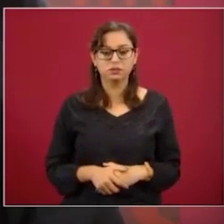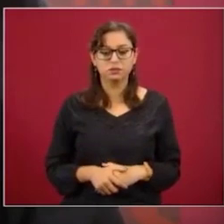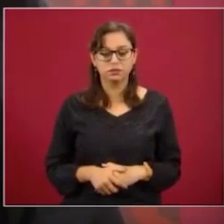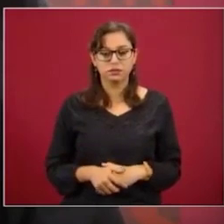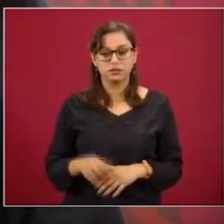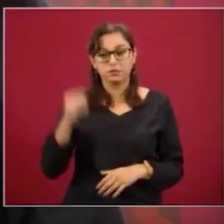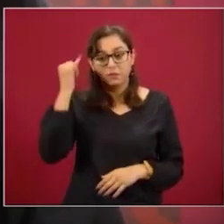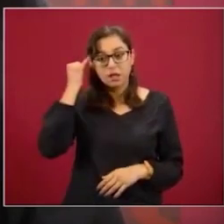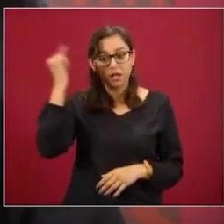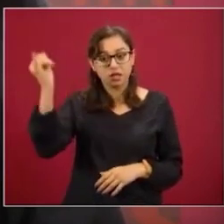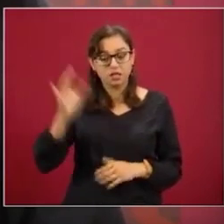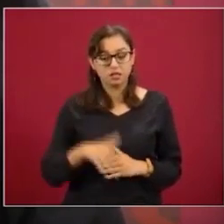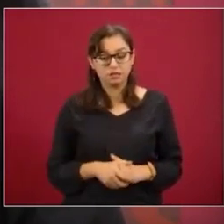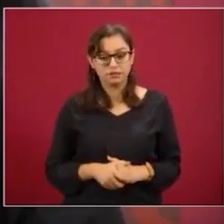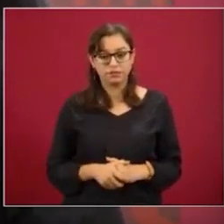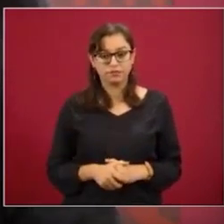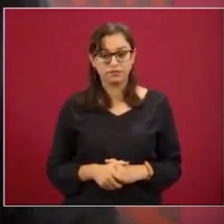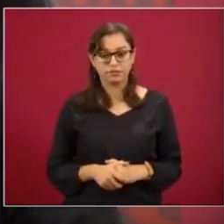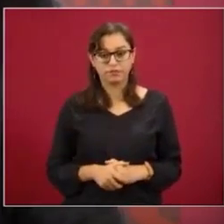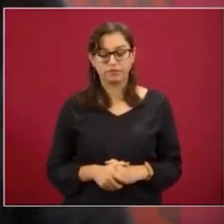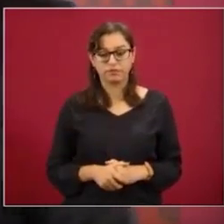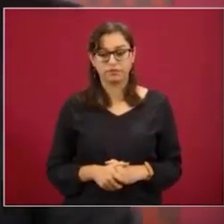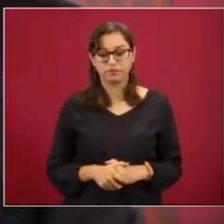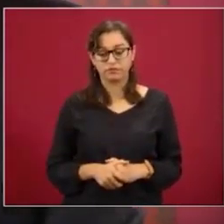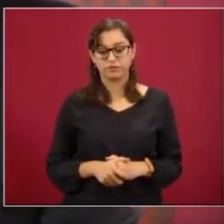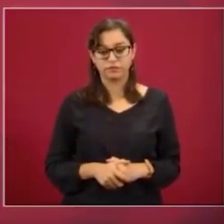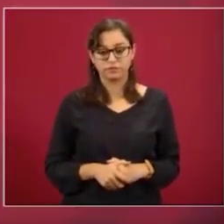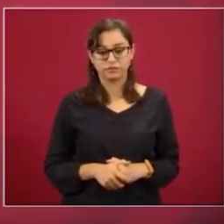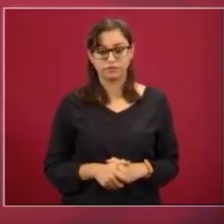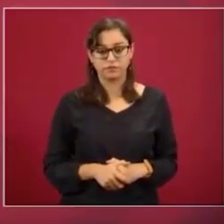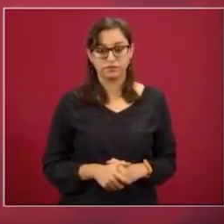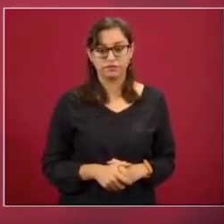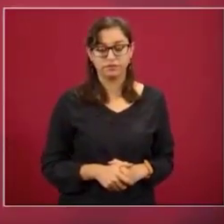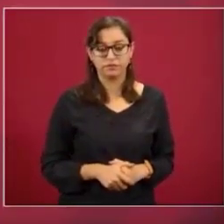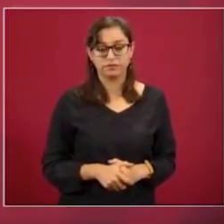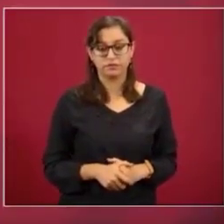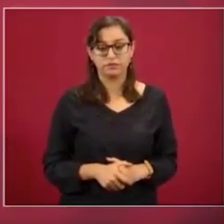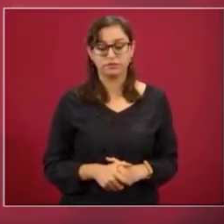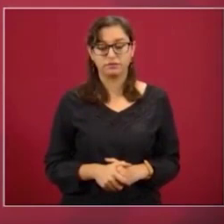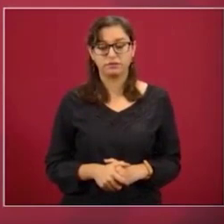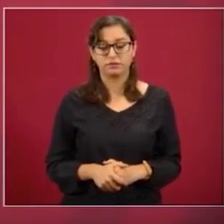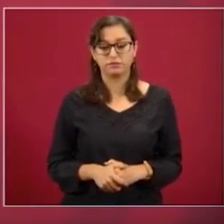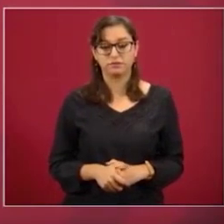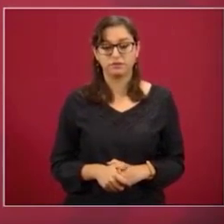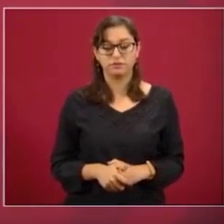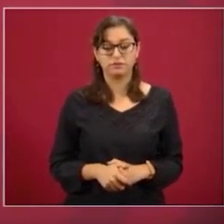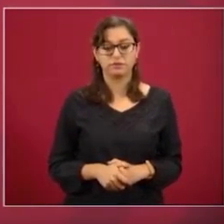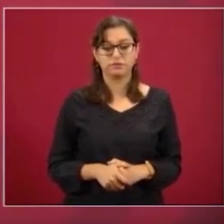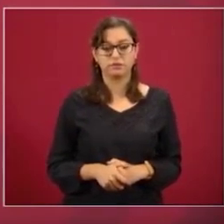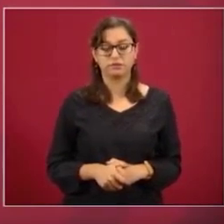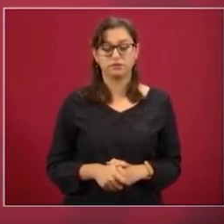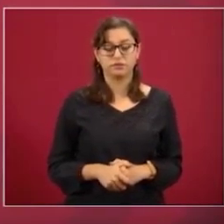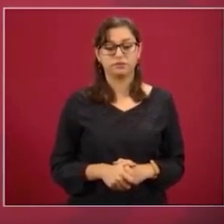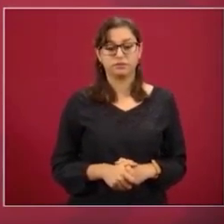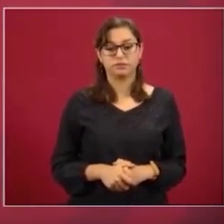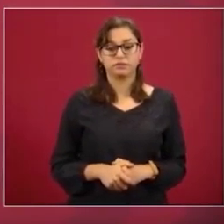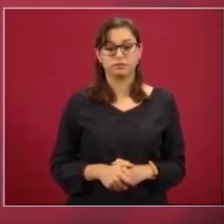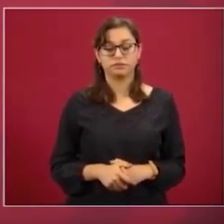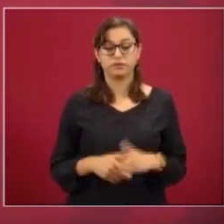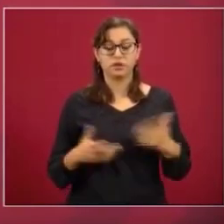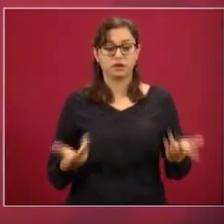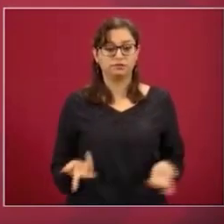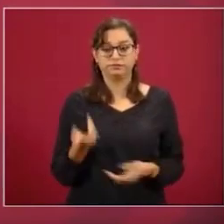Gritarían los locutores, conductores de